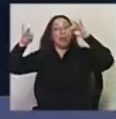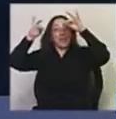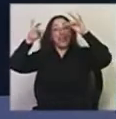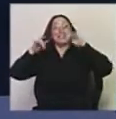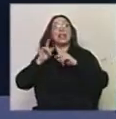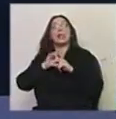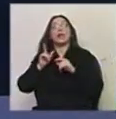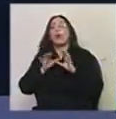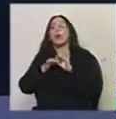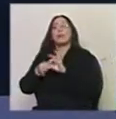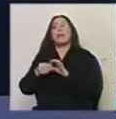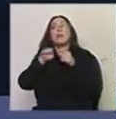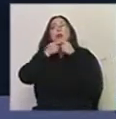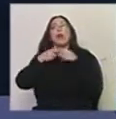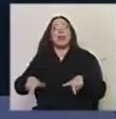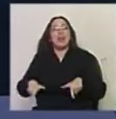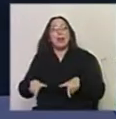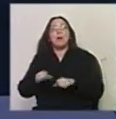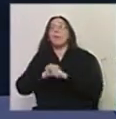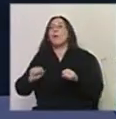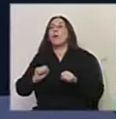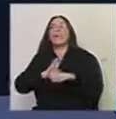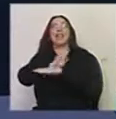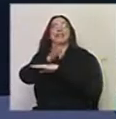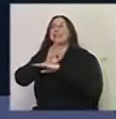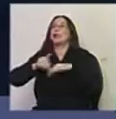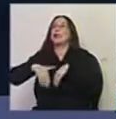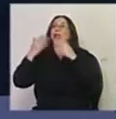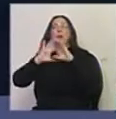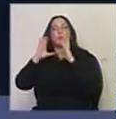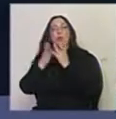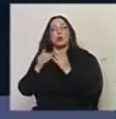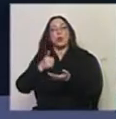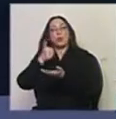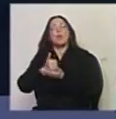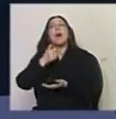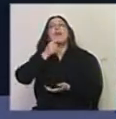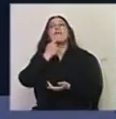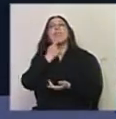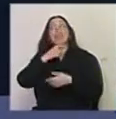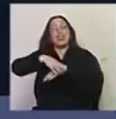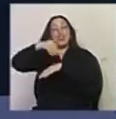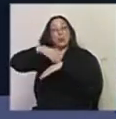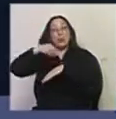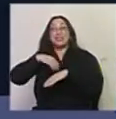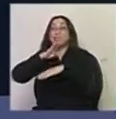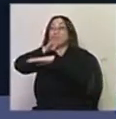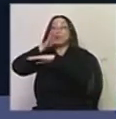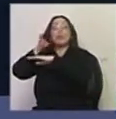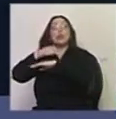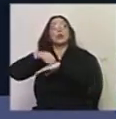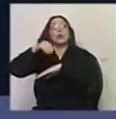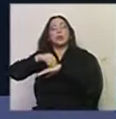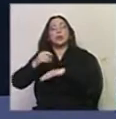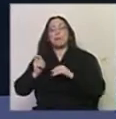dependemos de la lengua podemos llegar a cualquier lugar del mundo y pasó esto estuvimos en Finlandia y en Suecia en Suecia especialmente fue